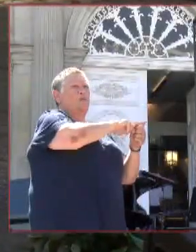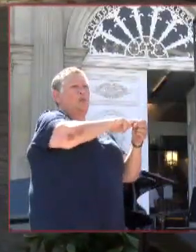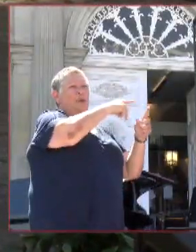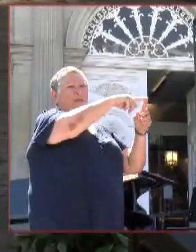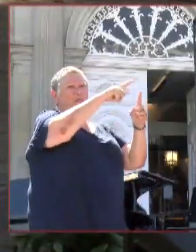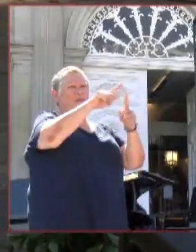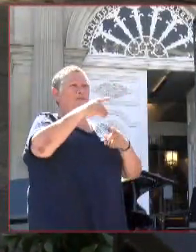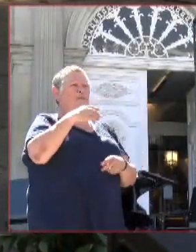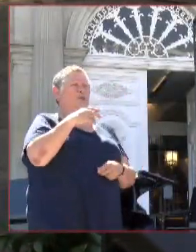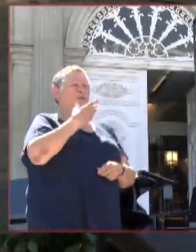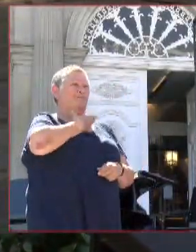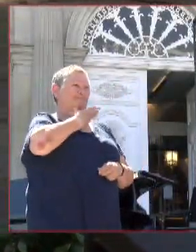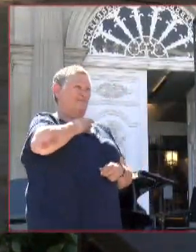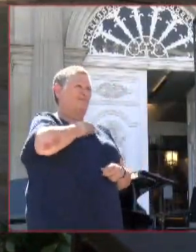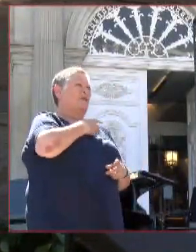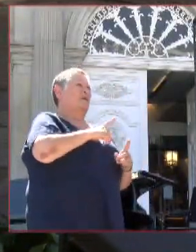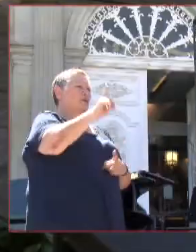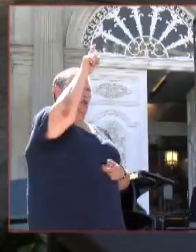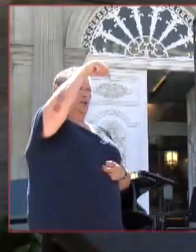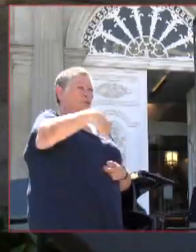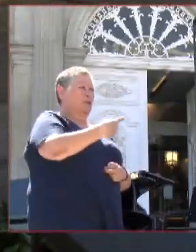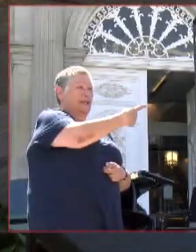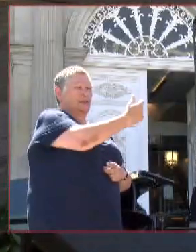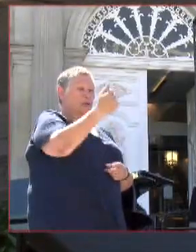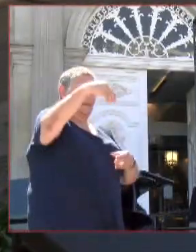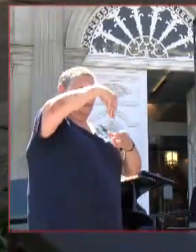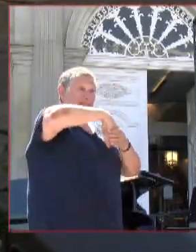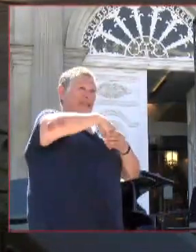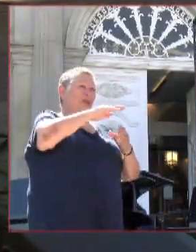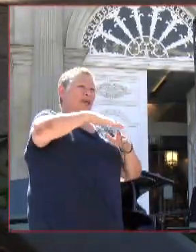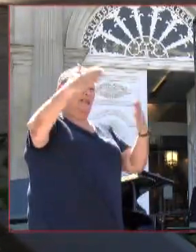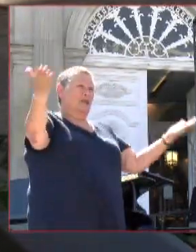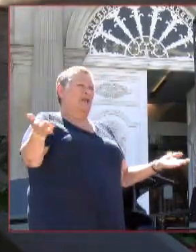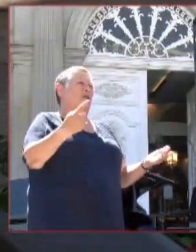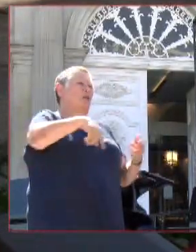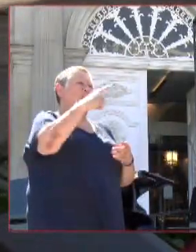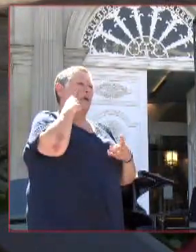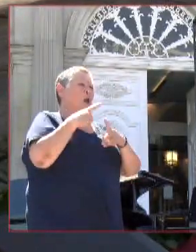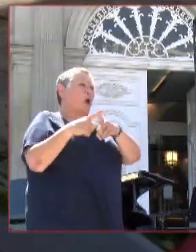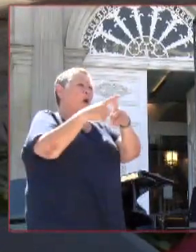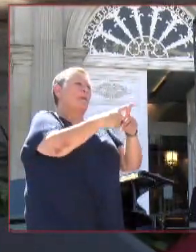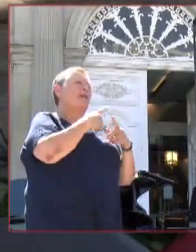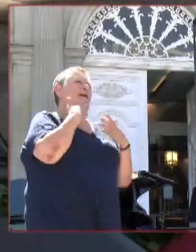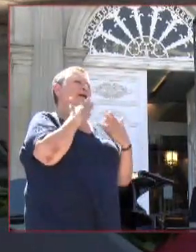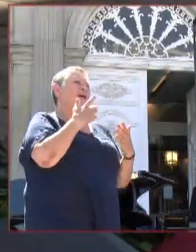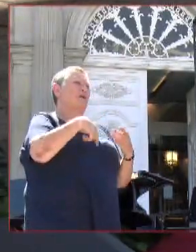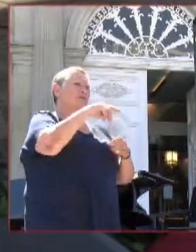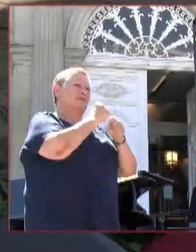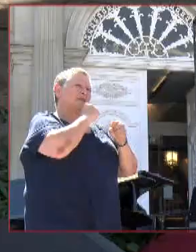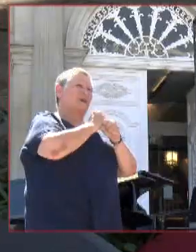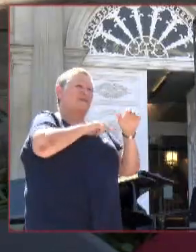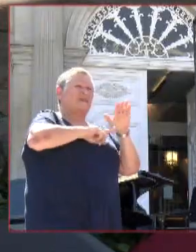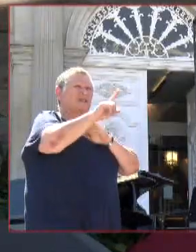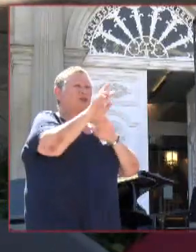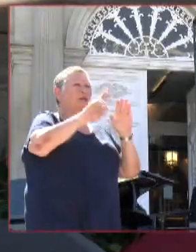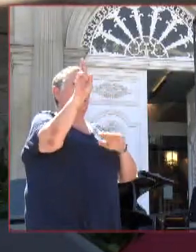acto de celebración destes sete anos foi criticado dende o Partido Popular Provincial. Pero a oposición foi unha festa a rachar e partidista a